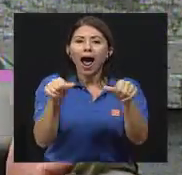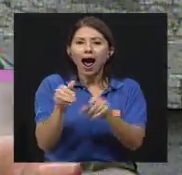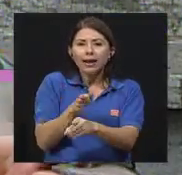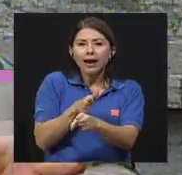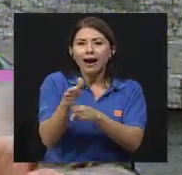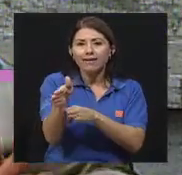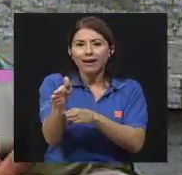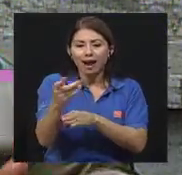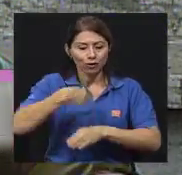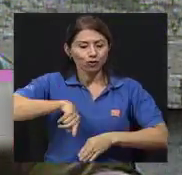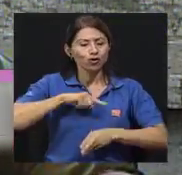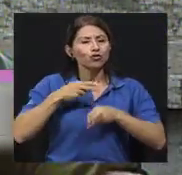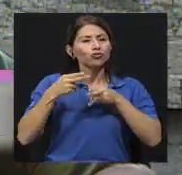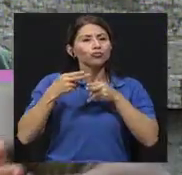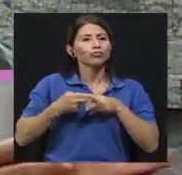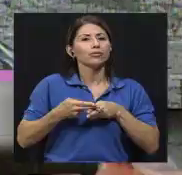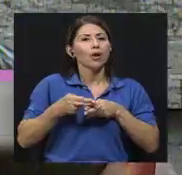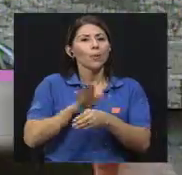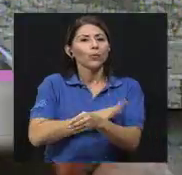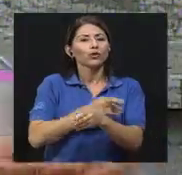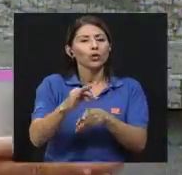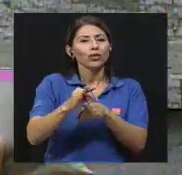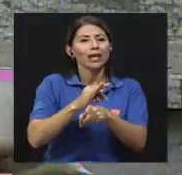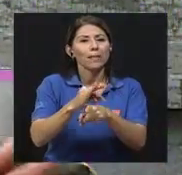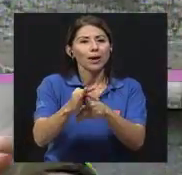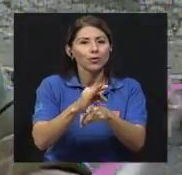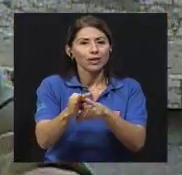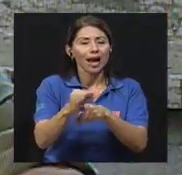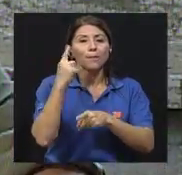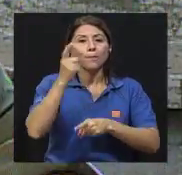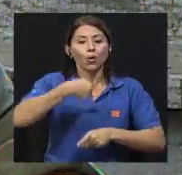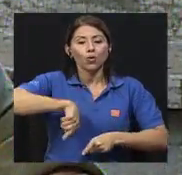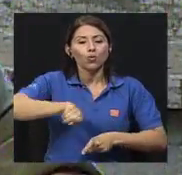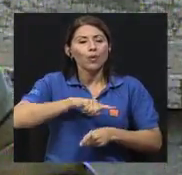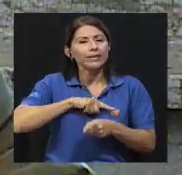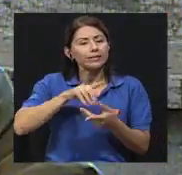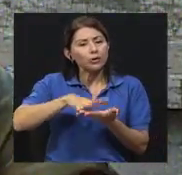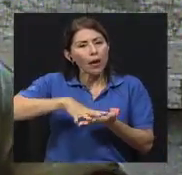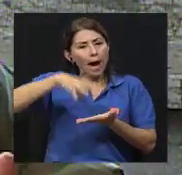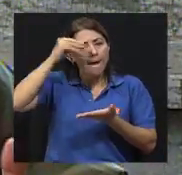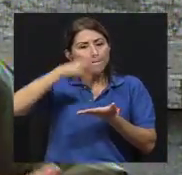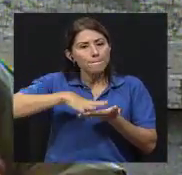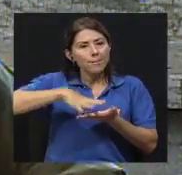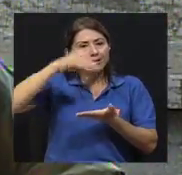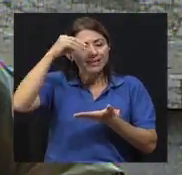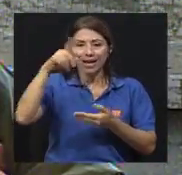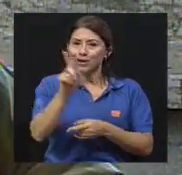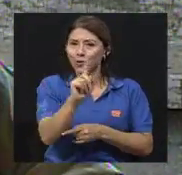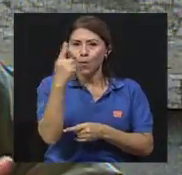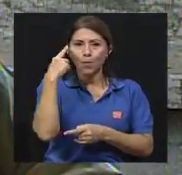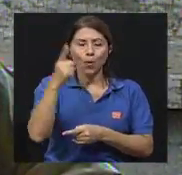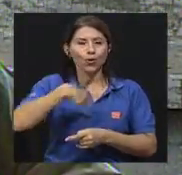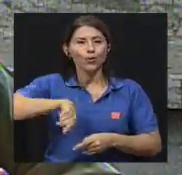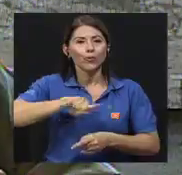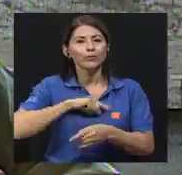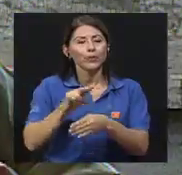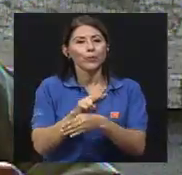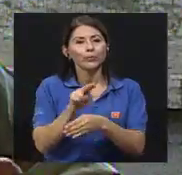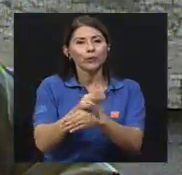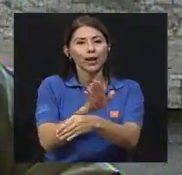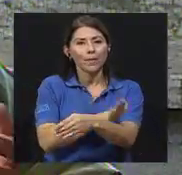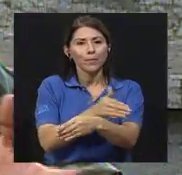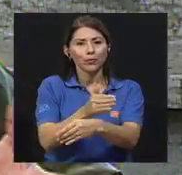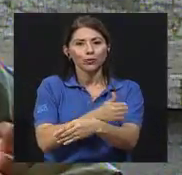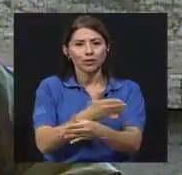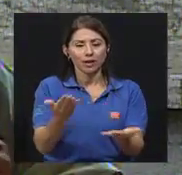digamos, que lo que nos hace musicoterapeutas es la formación, no el uso de la música. Entonces, digamos, este,